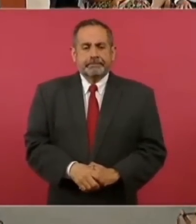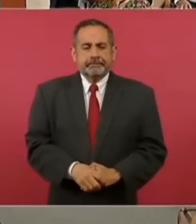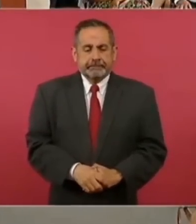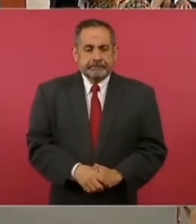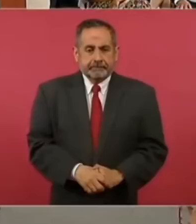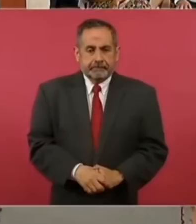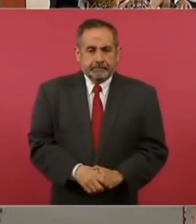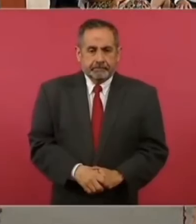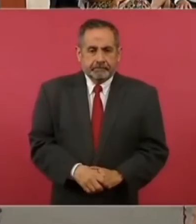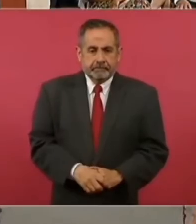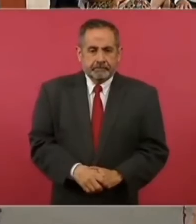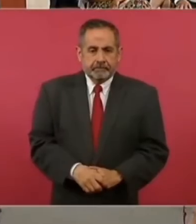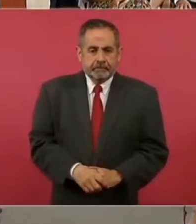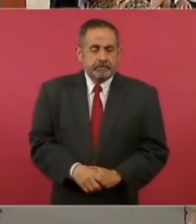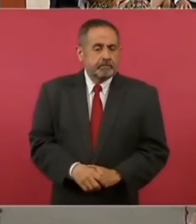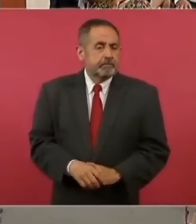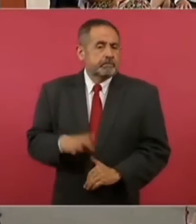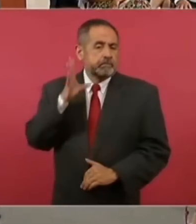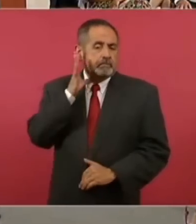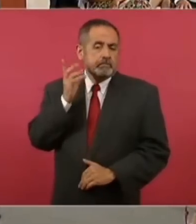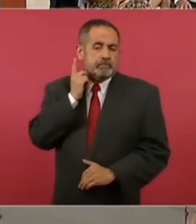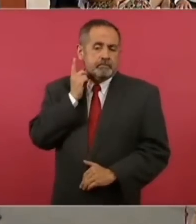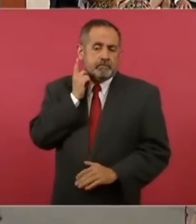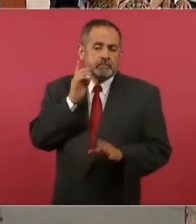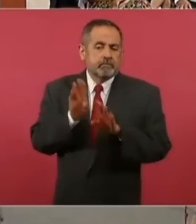en la Cámara de Diputados